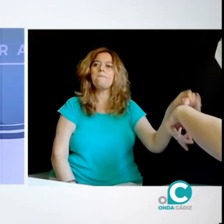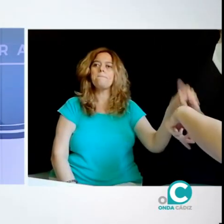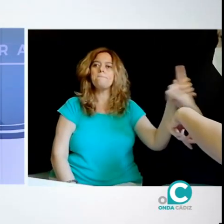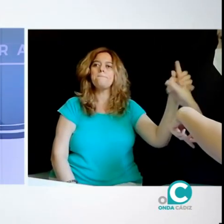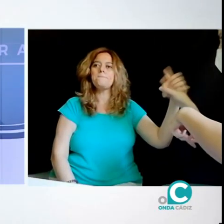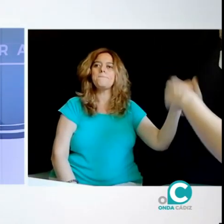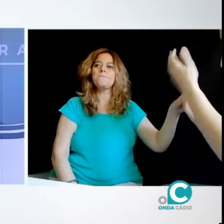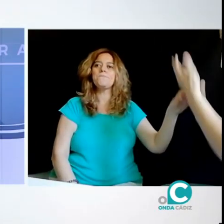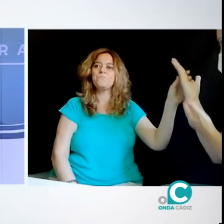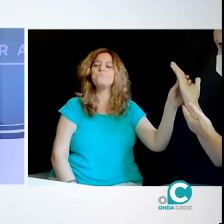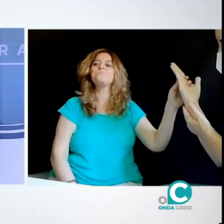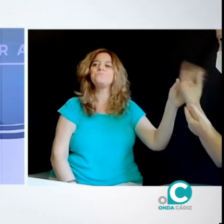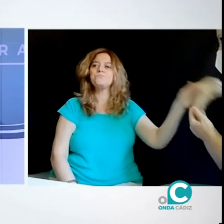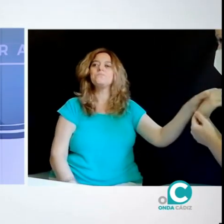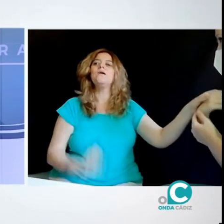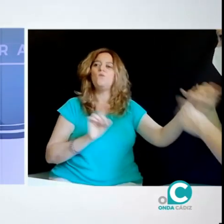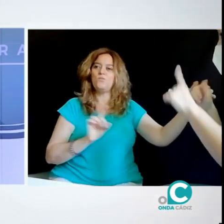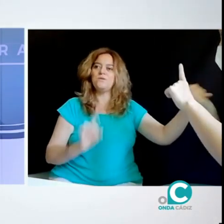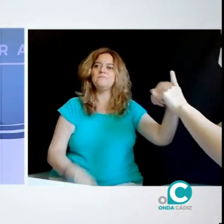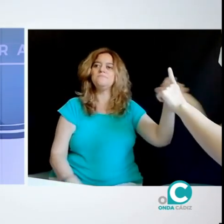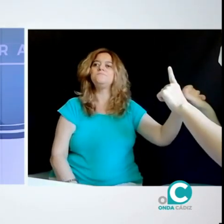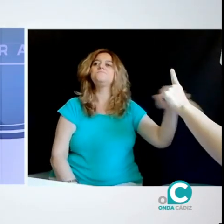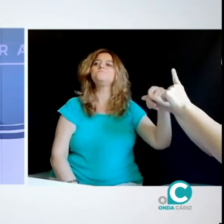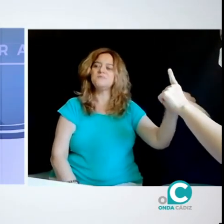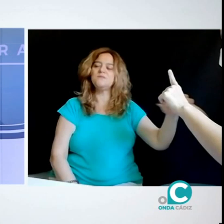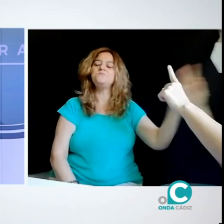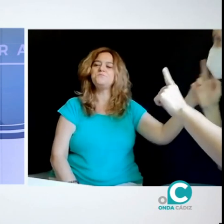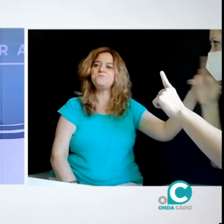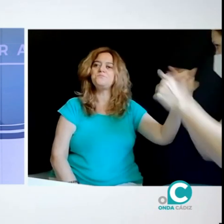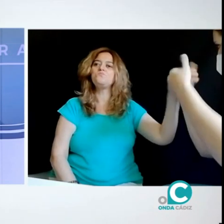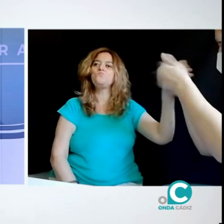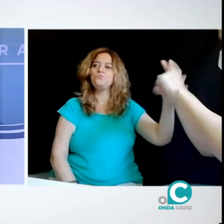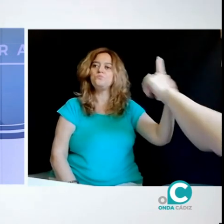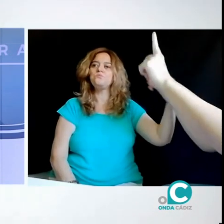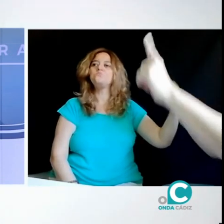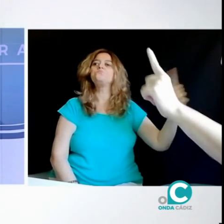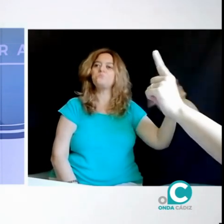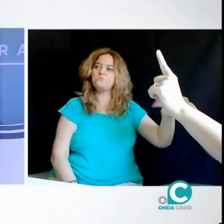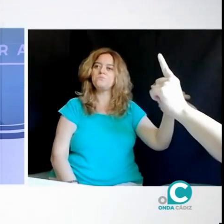del canal de YouTube de FASOCIDE, Federación de Asociaciones de Personas Sordociegas de España, ¿no?